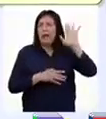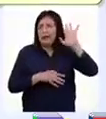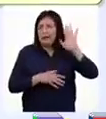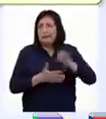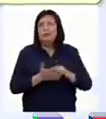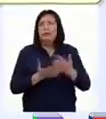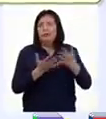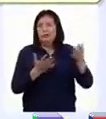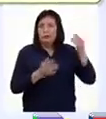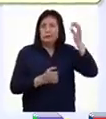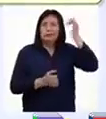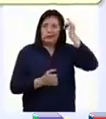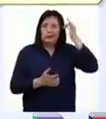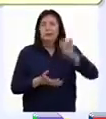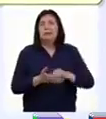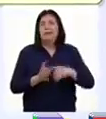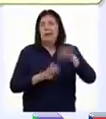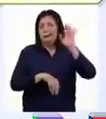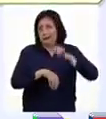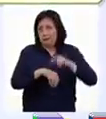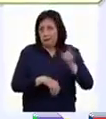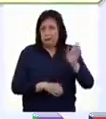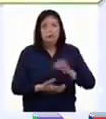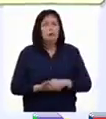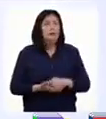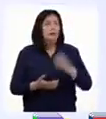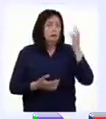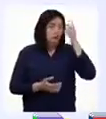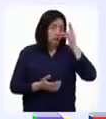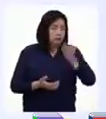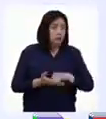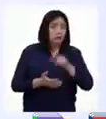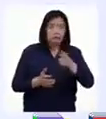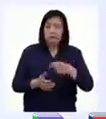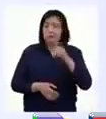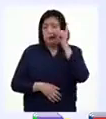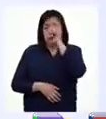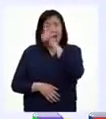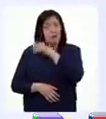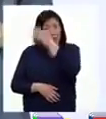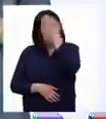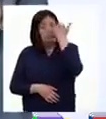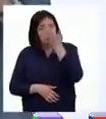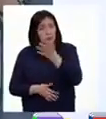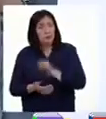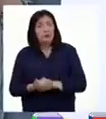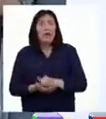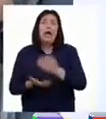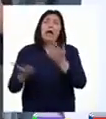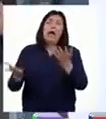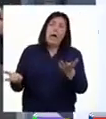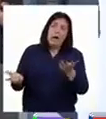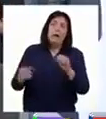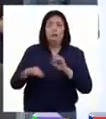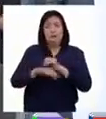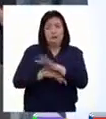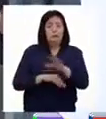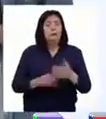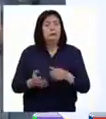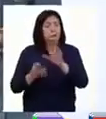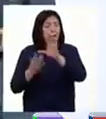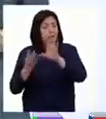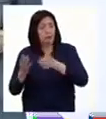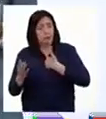detalles y por más tiempo en nuestra memoria. Por eso, es más difícil olvidarlo. Claro, además influyen nuestras